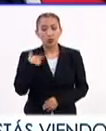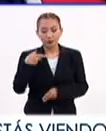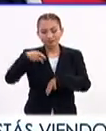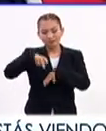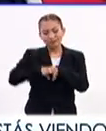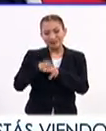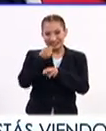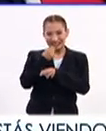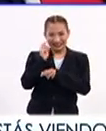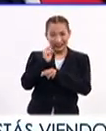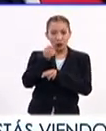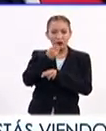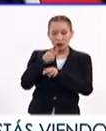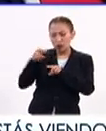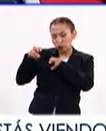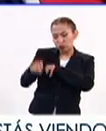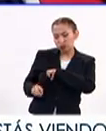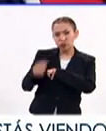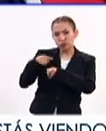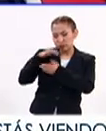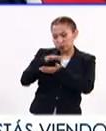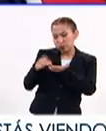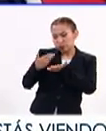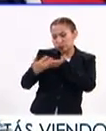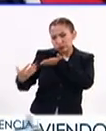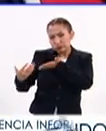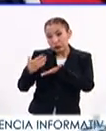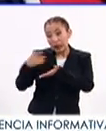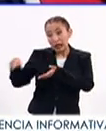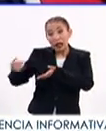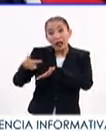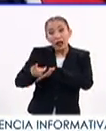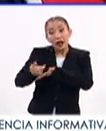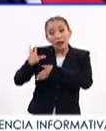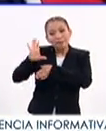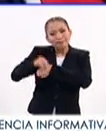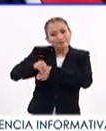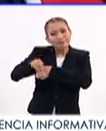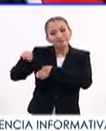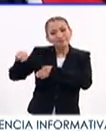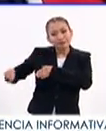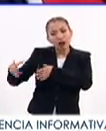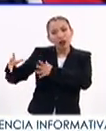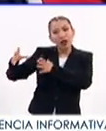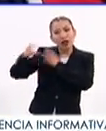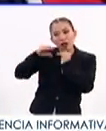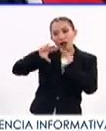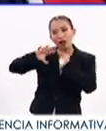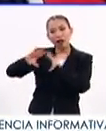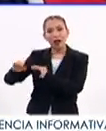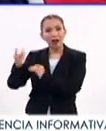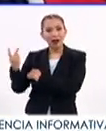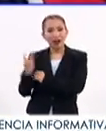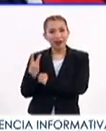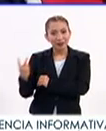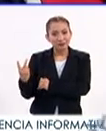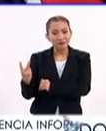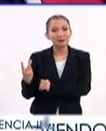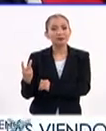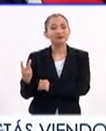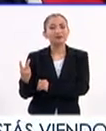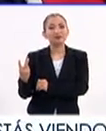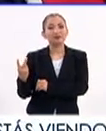sentamos con una niña o un niño a leer, estamos permitiendo que nos enseñemos mutuamente